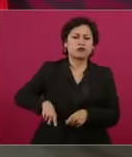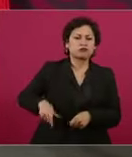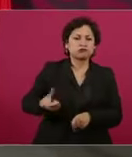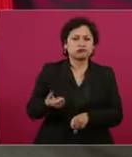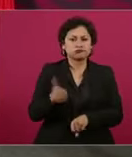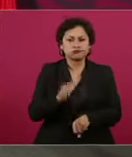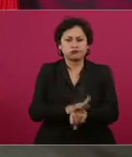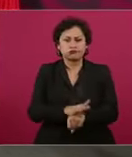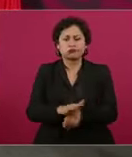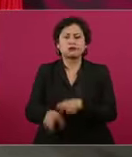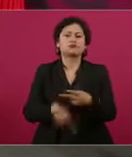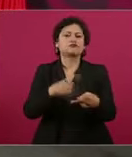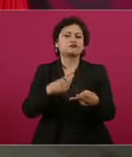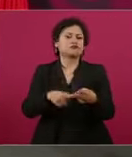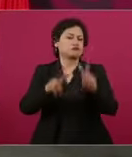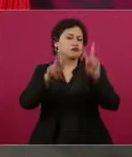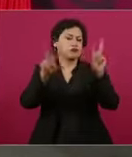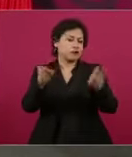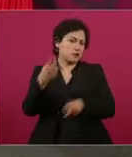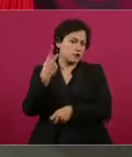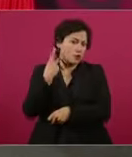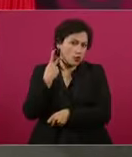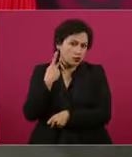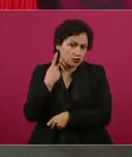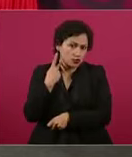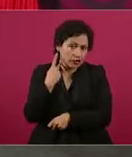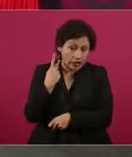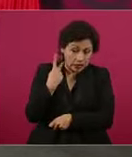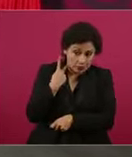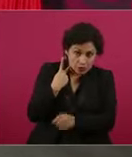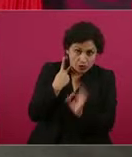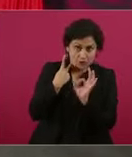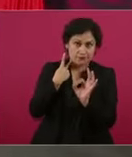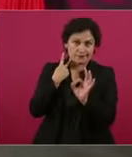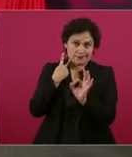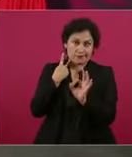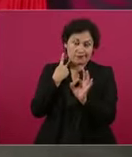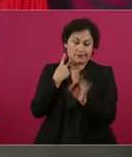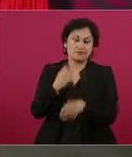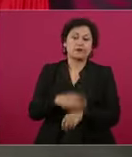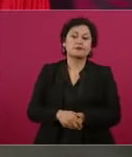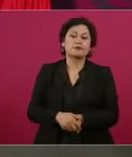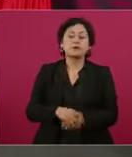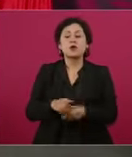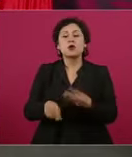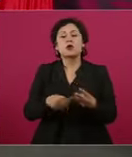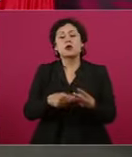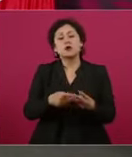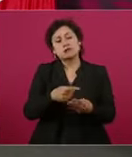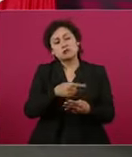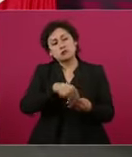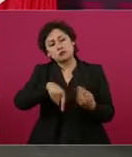la política, son honestos